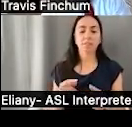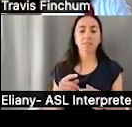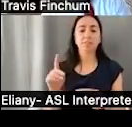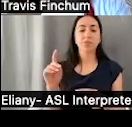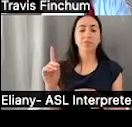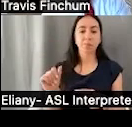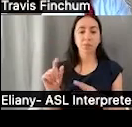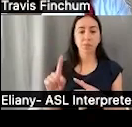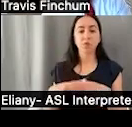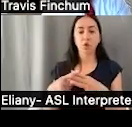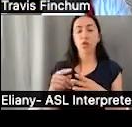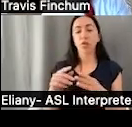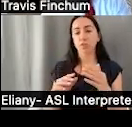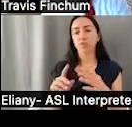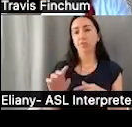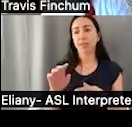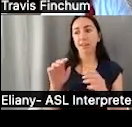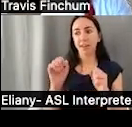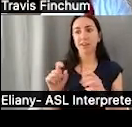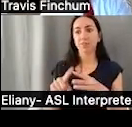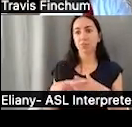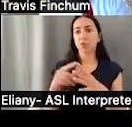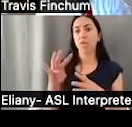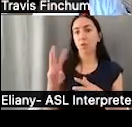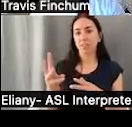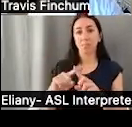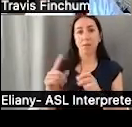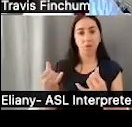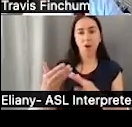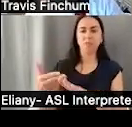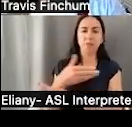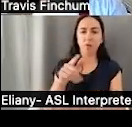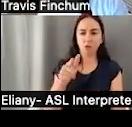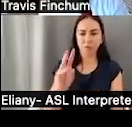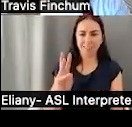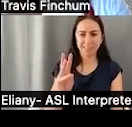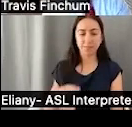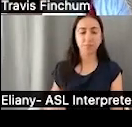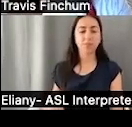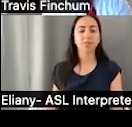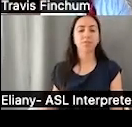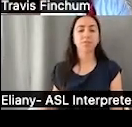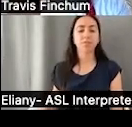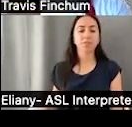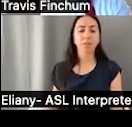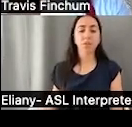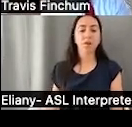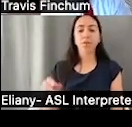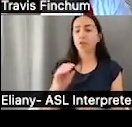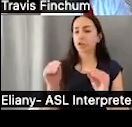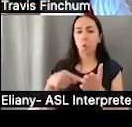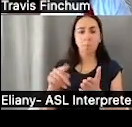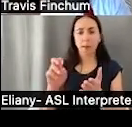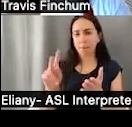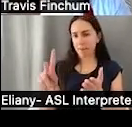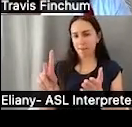edad en la cual puedes haber tenido la discapacidad va a subir hasta 46. No hay un reembolso